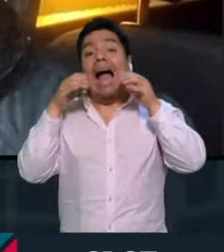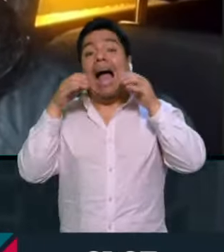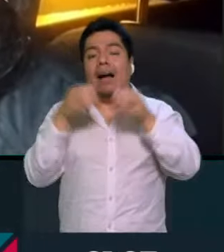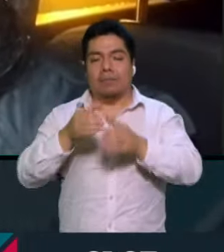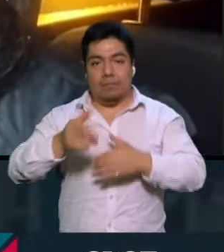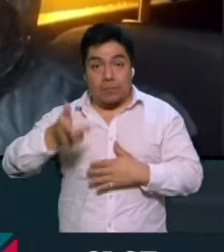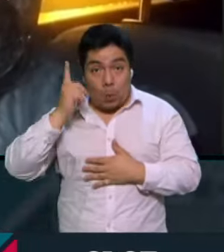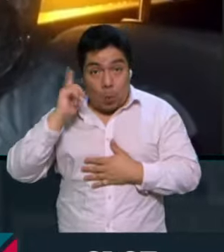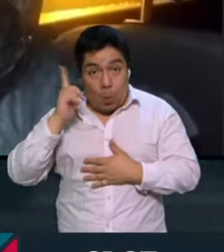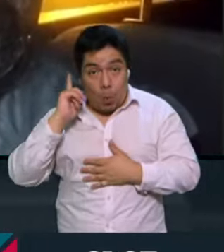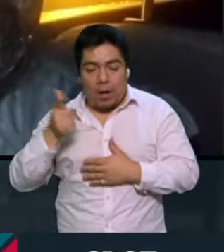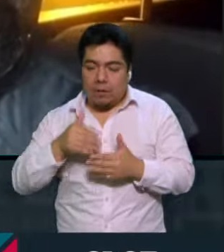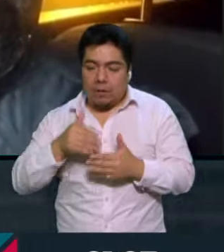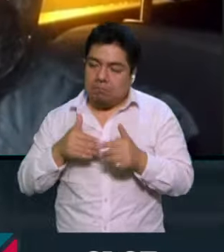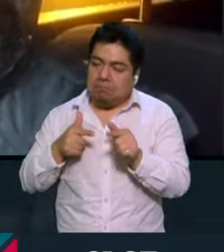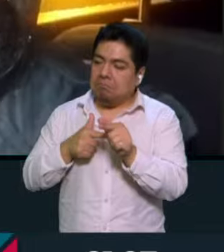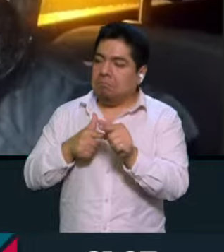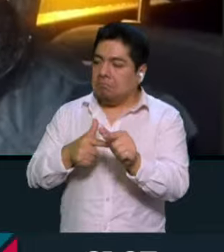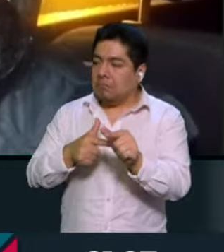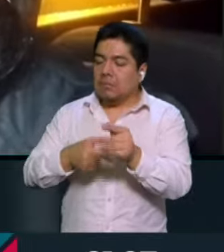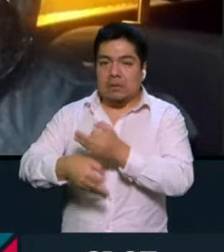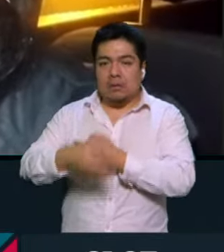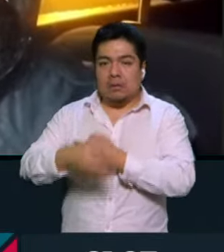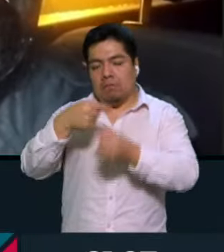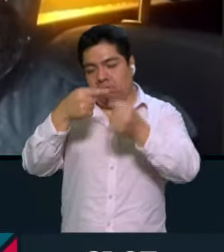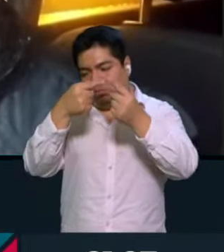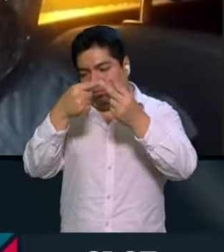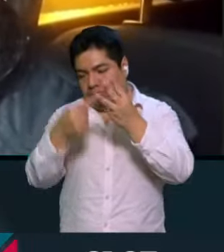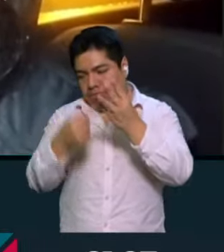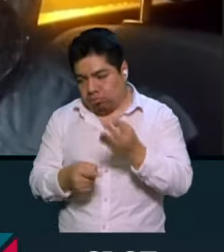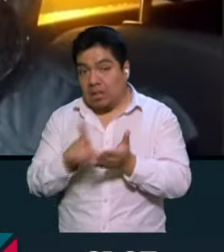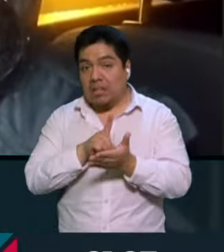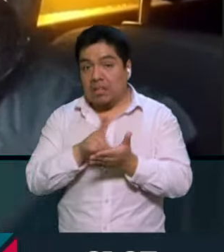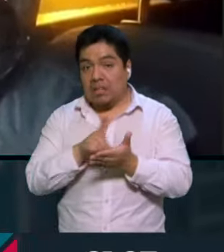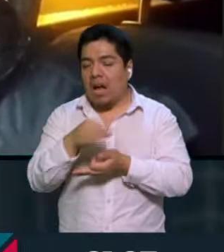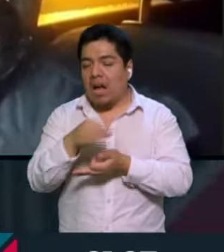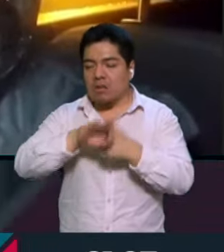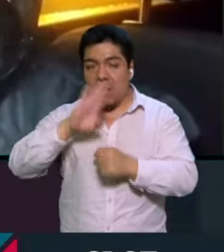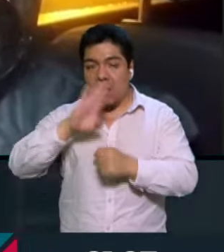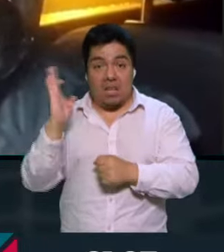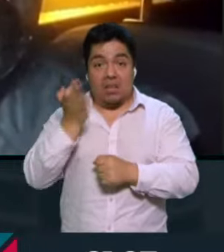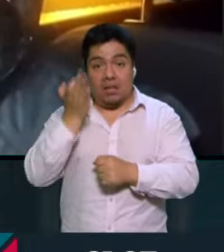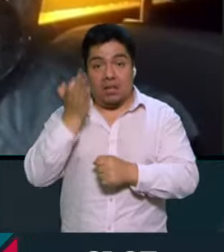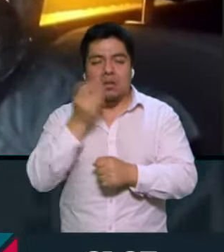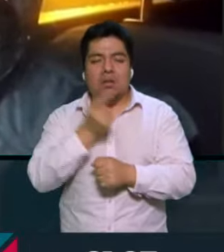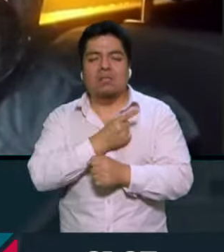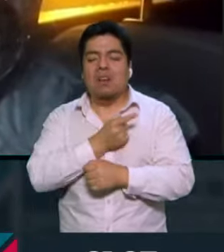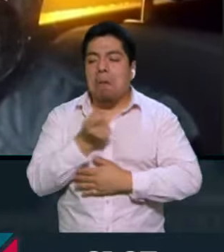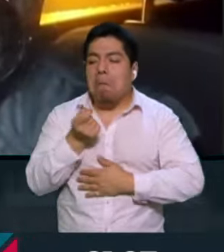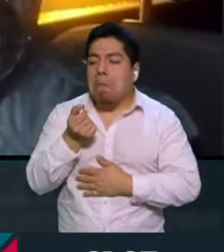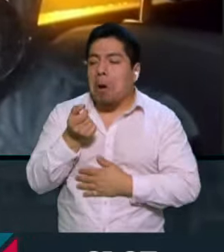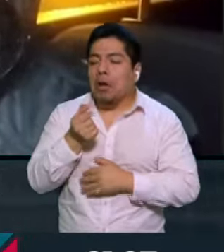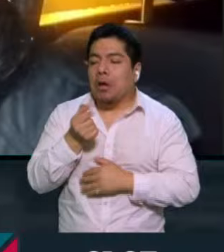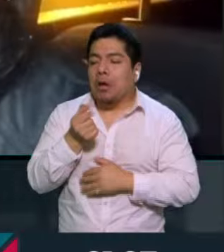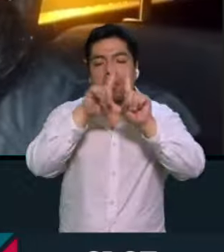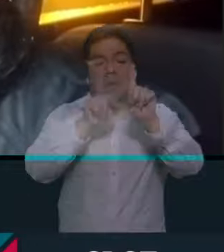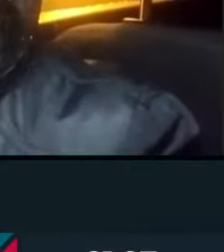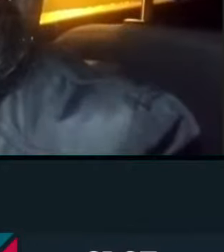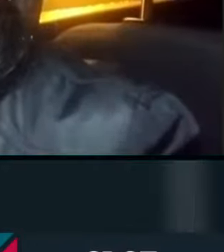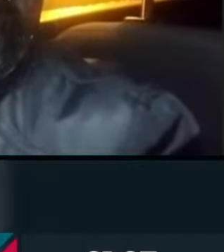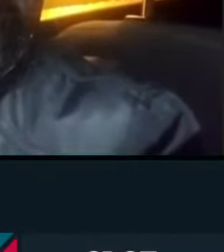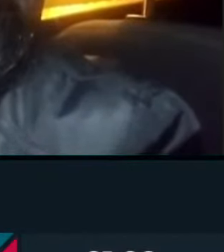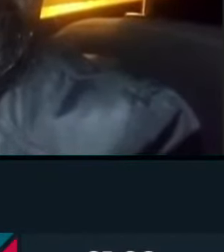se pueda avanzar en garantizar todos los derechos para todas las personas a nivel federal, y no a cuenta gotas, entidad por entidad, porque eso